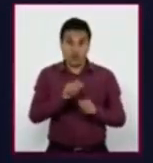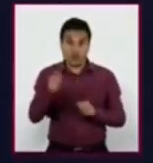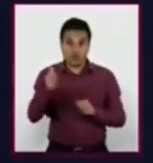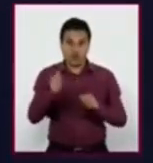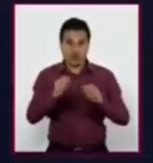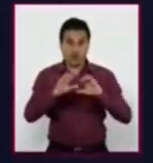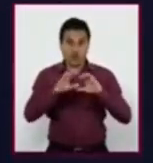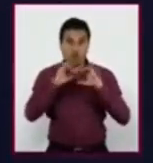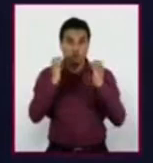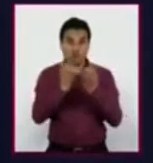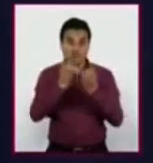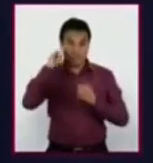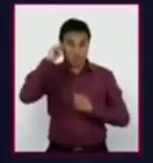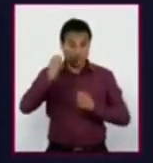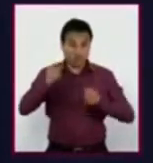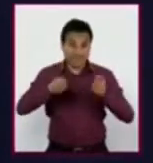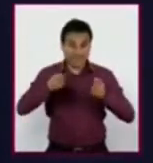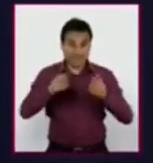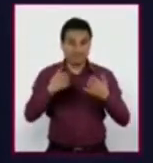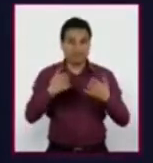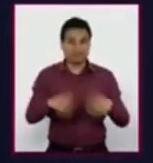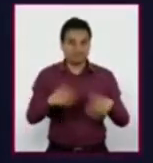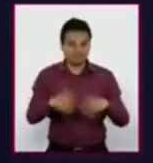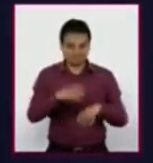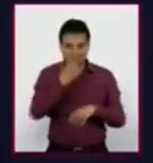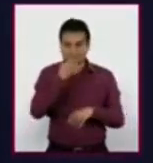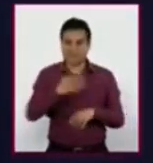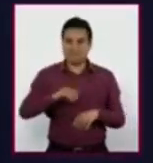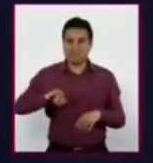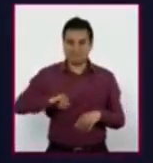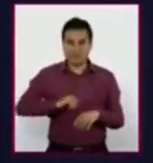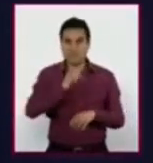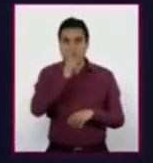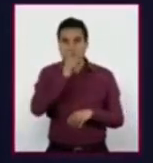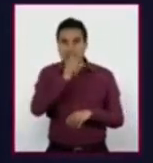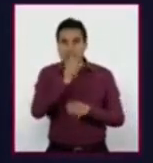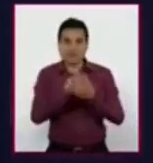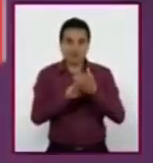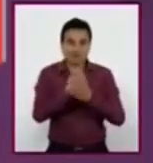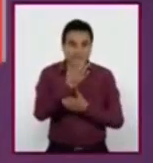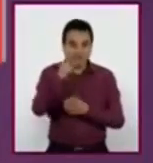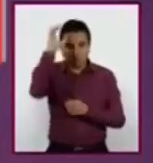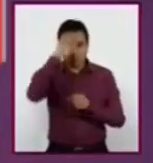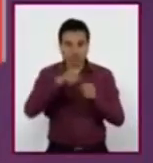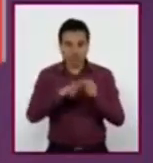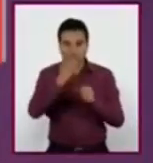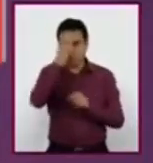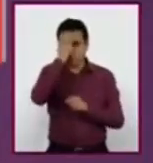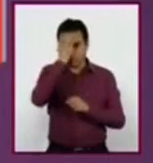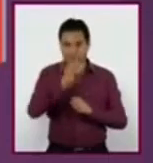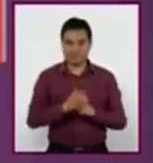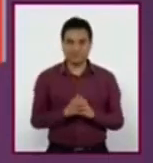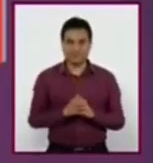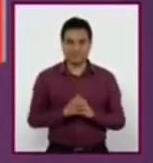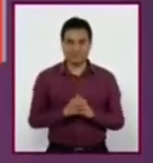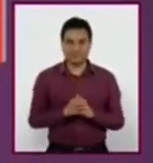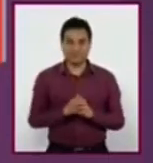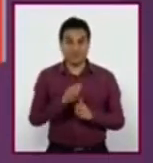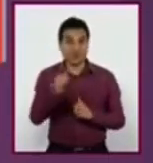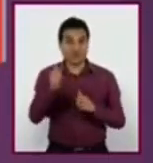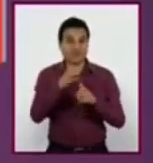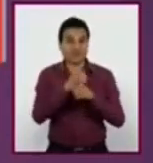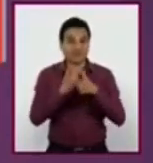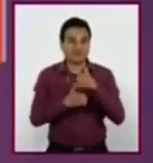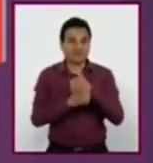Sería una gran oportunidad de conocer nuevas palabras y nuevas maneras de ver el mundo. ¿Y sabes qué otra cosa